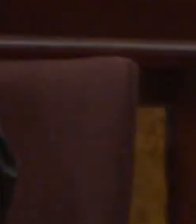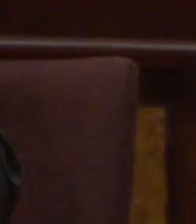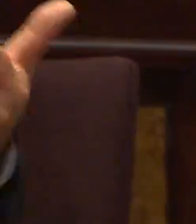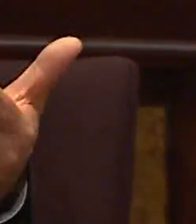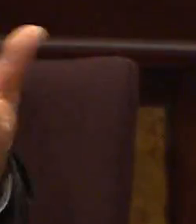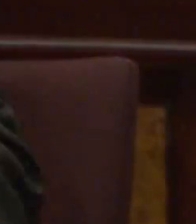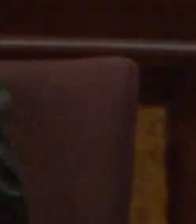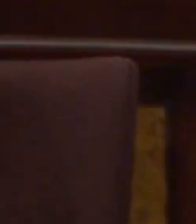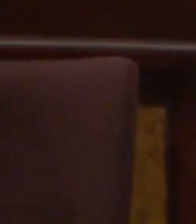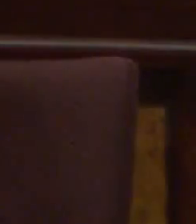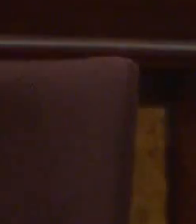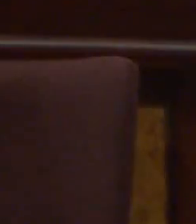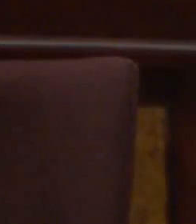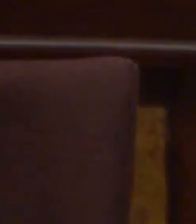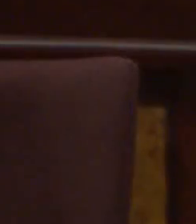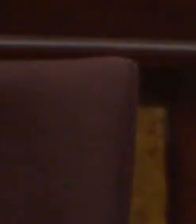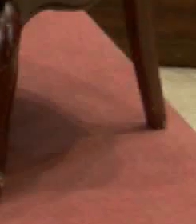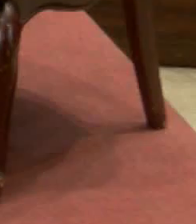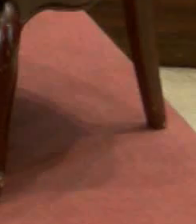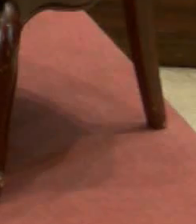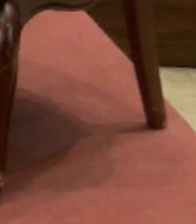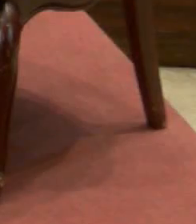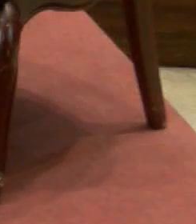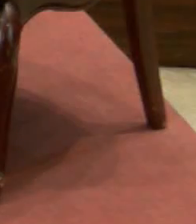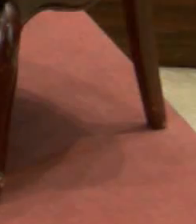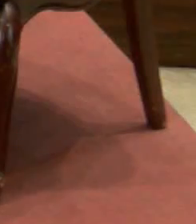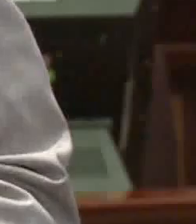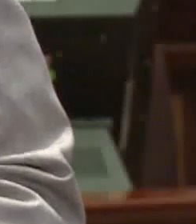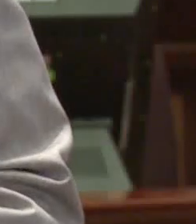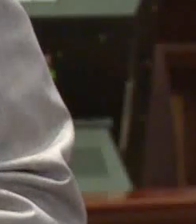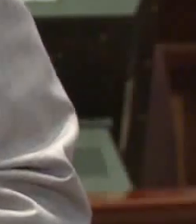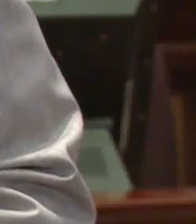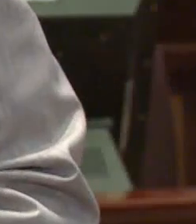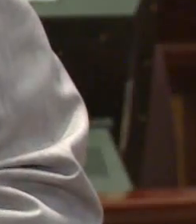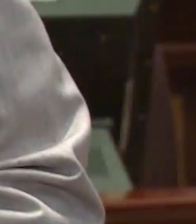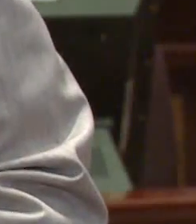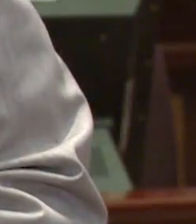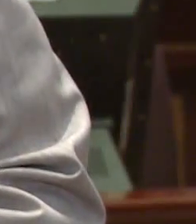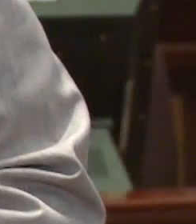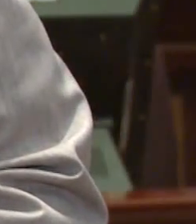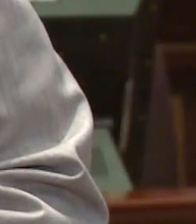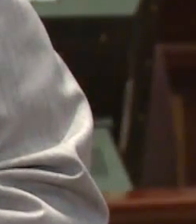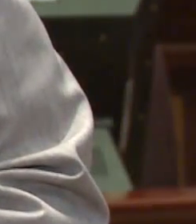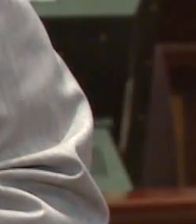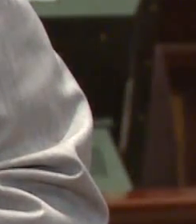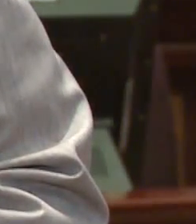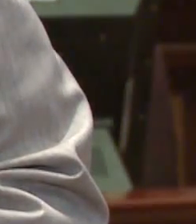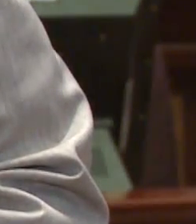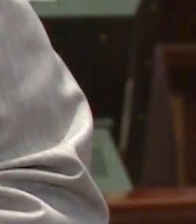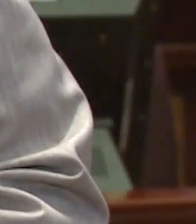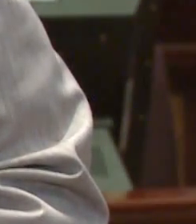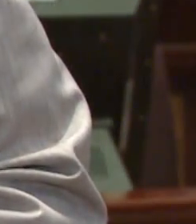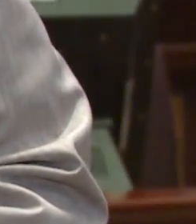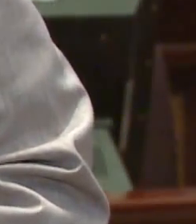incluyente y amplio. Señor Arciniega, gracias por el tiempo. A ustedes, muy gentil. Jaime Arciniega, presidente de la Confederación Sindical del Ecuador.